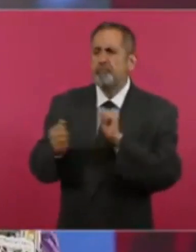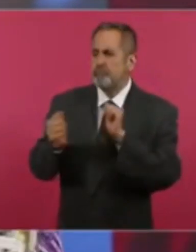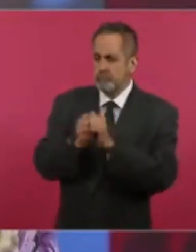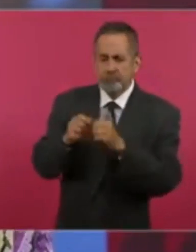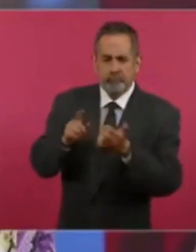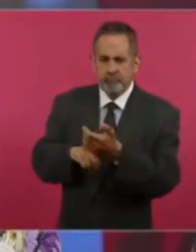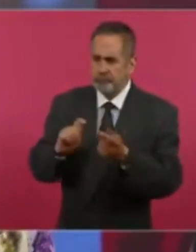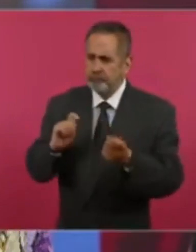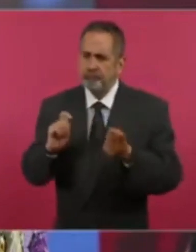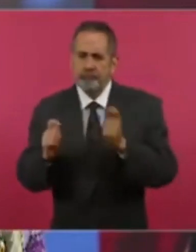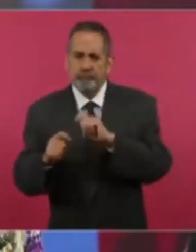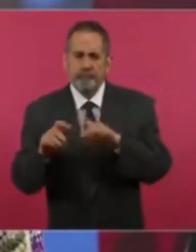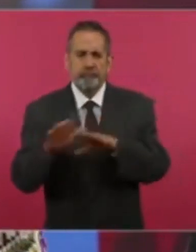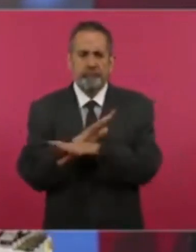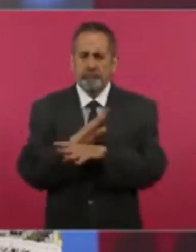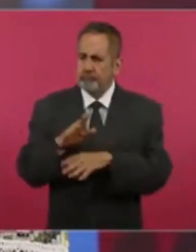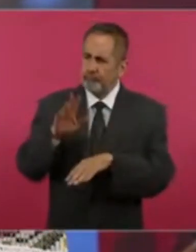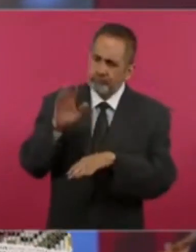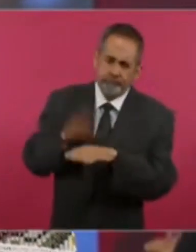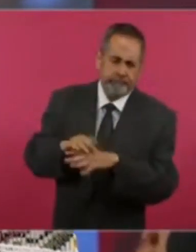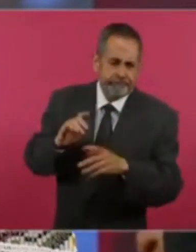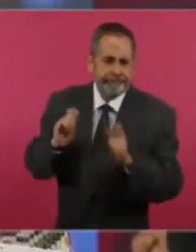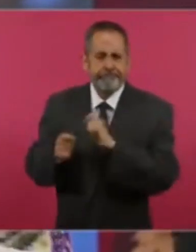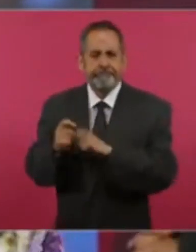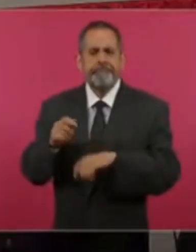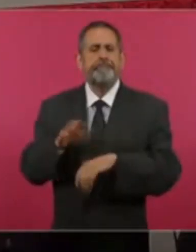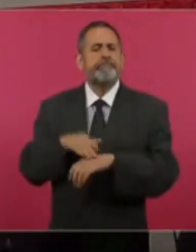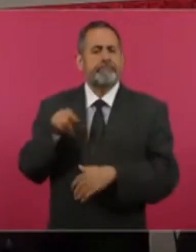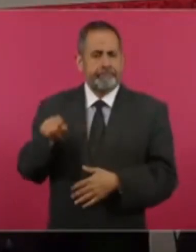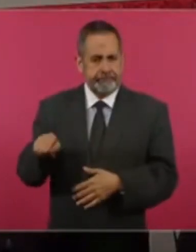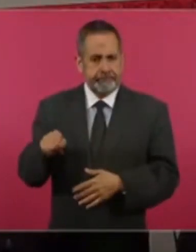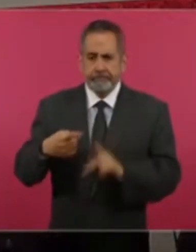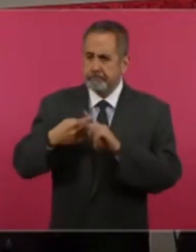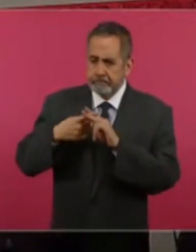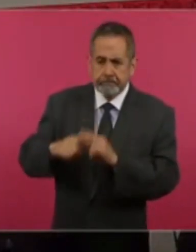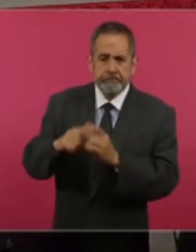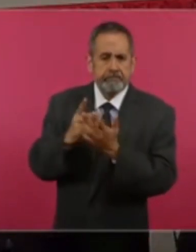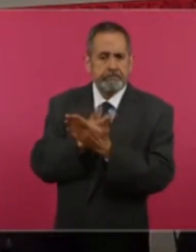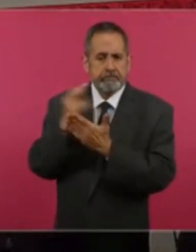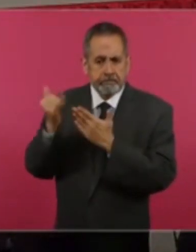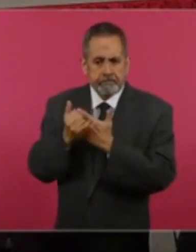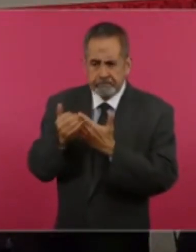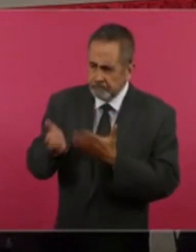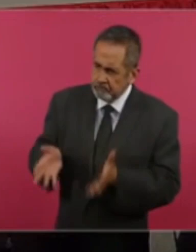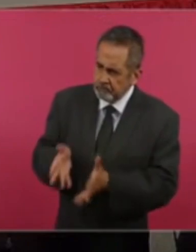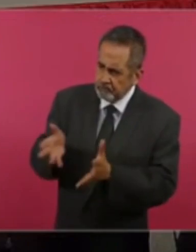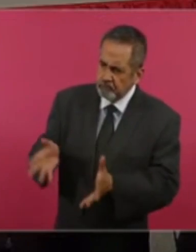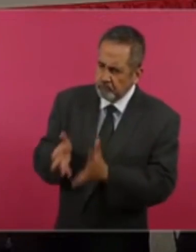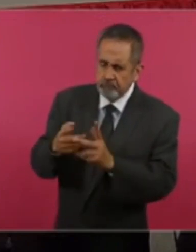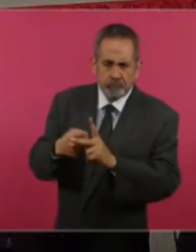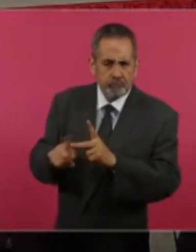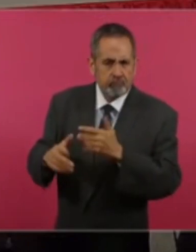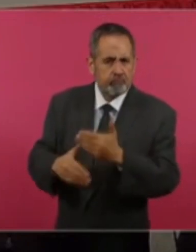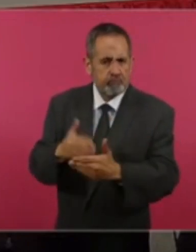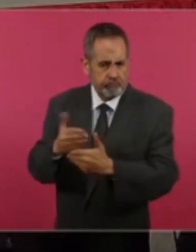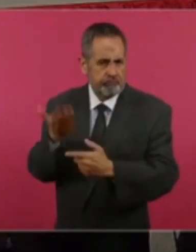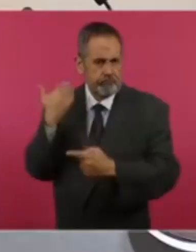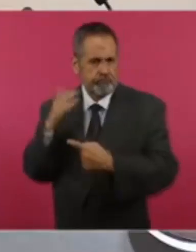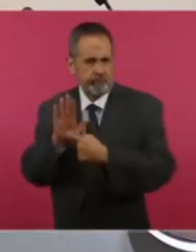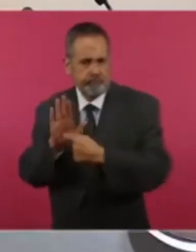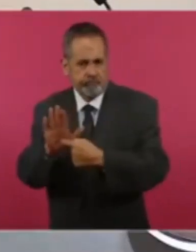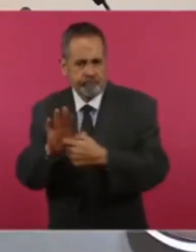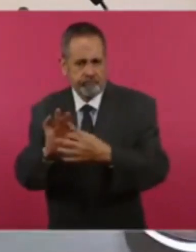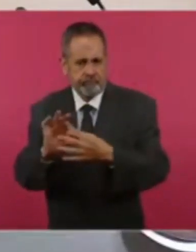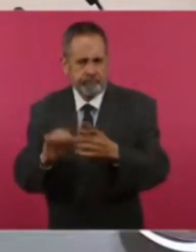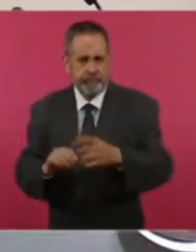de una transformación profunda, hemos puesto en marcha varios proyectos de los que hemos hablado justo aquí ante ustedes en este